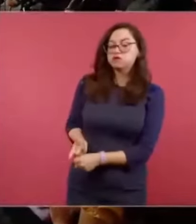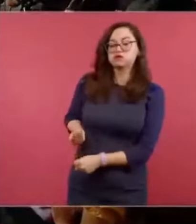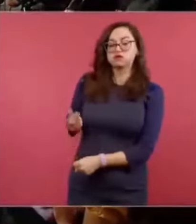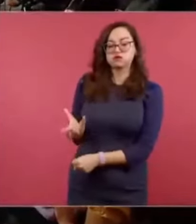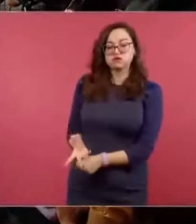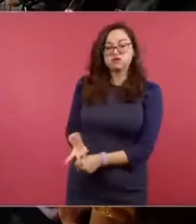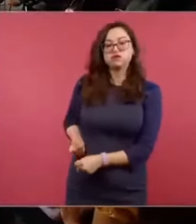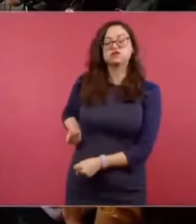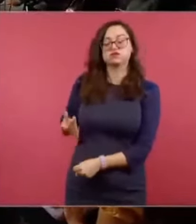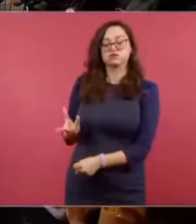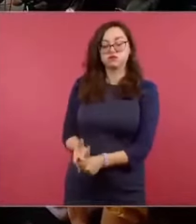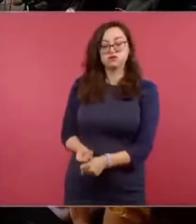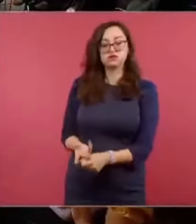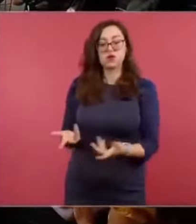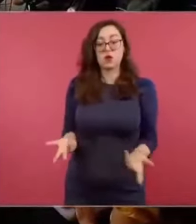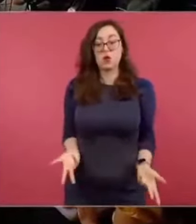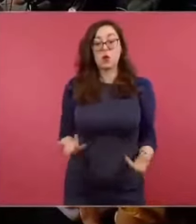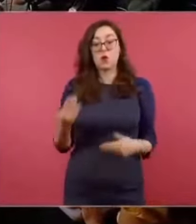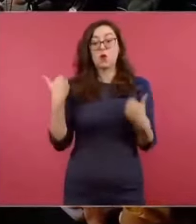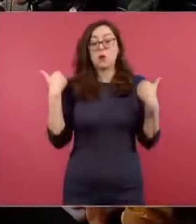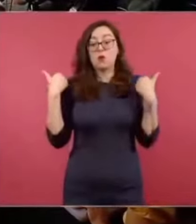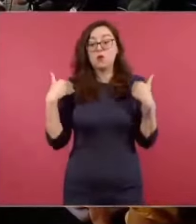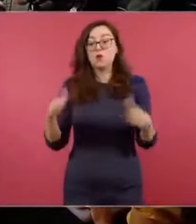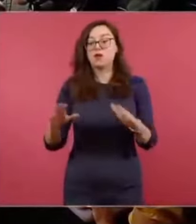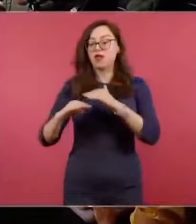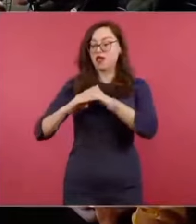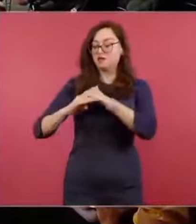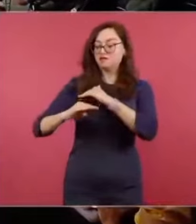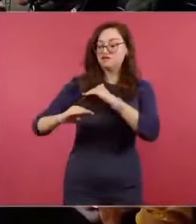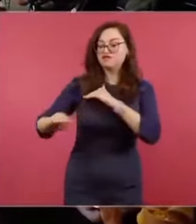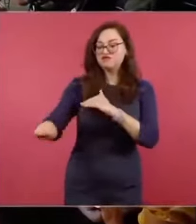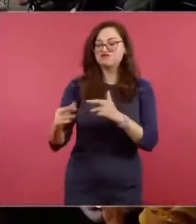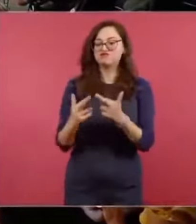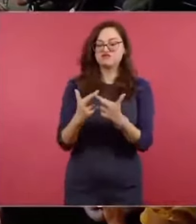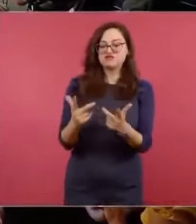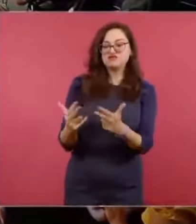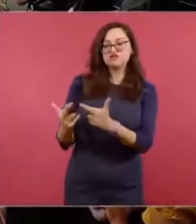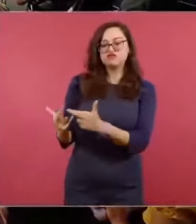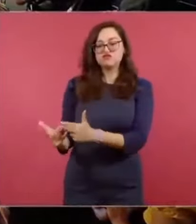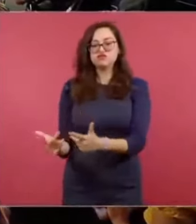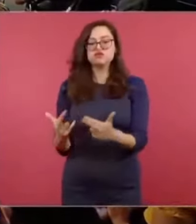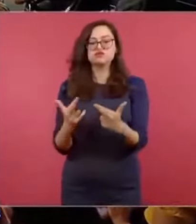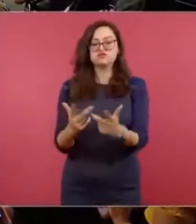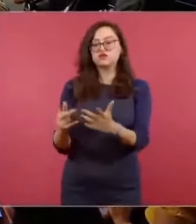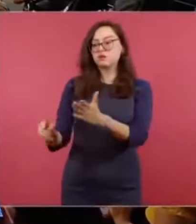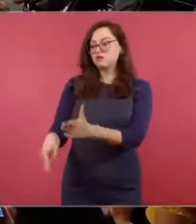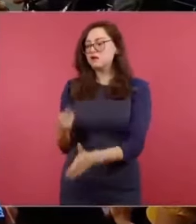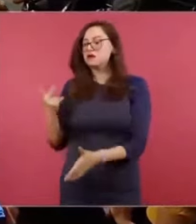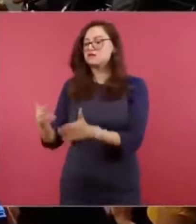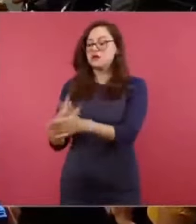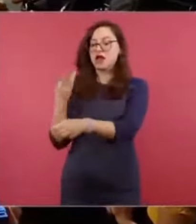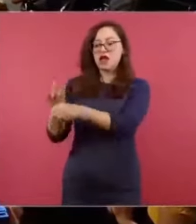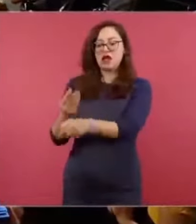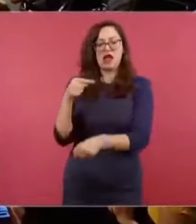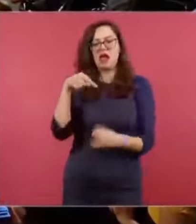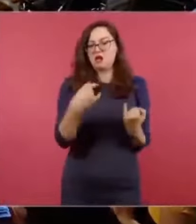baches en las pistas que hay que estar constantemente